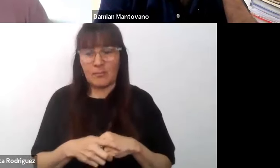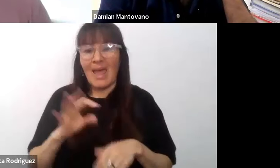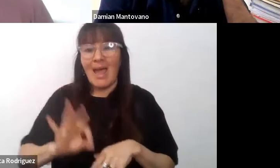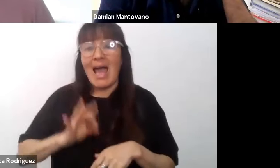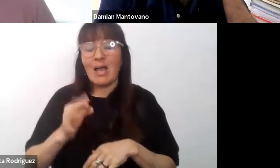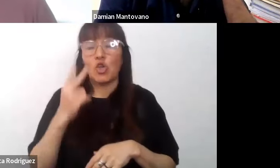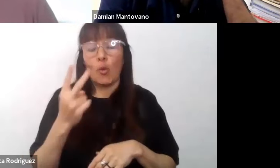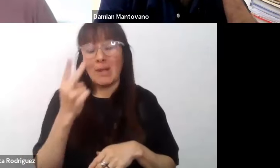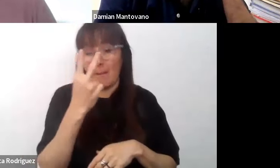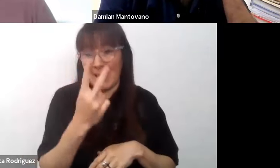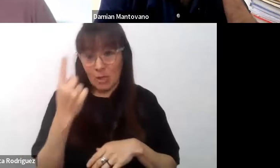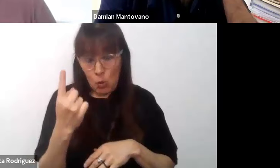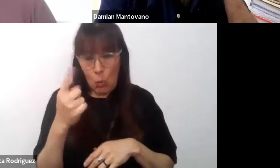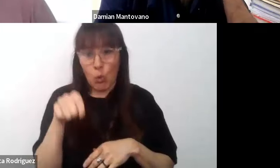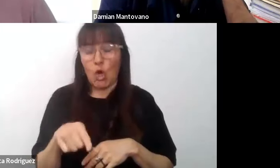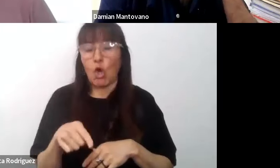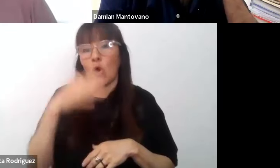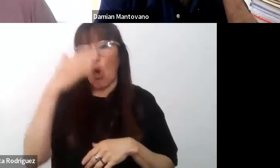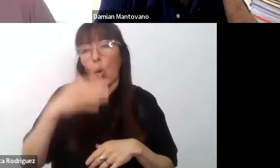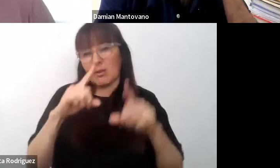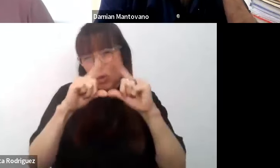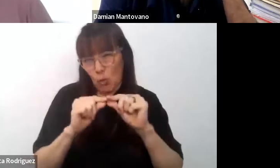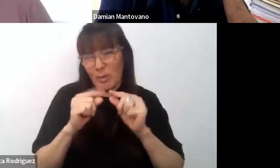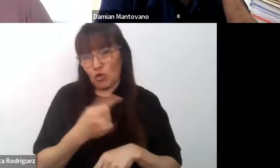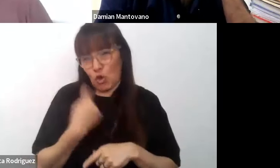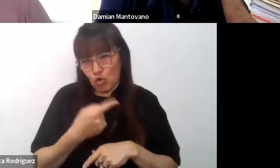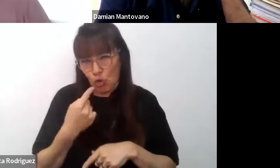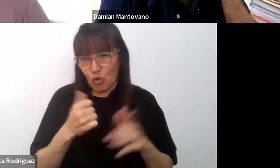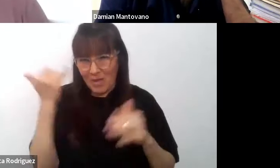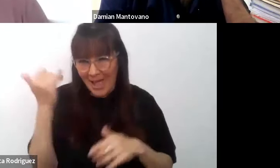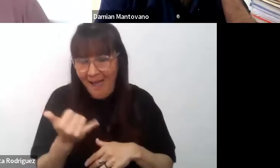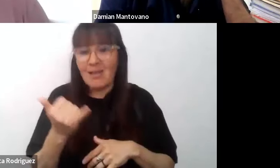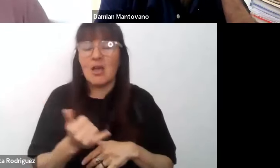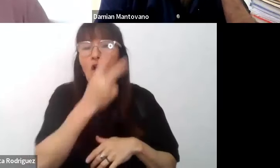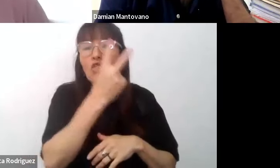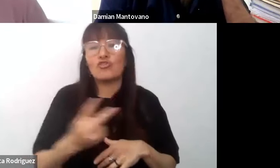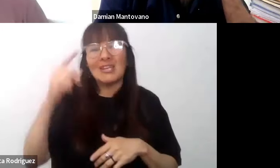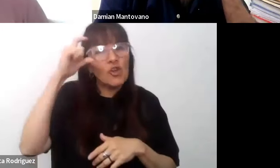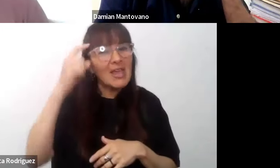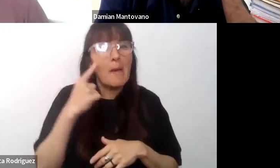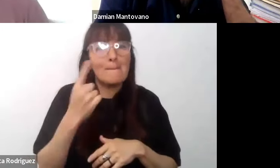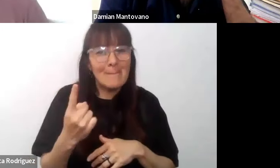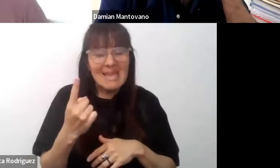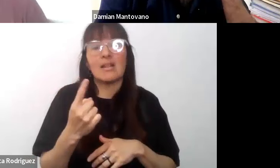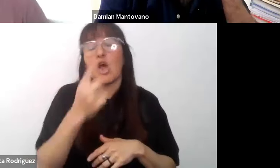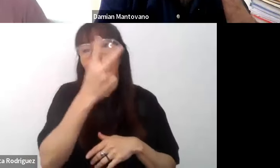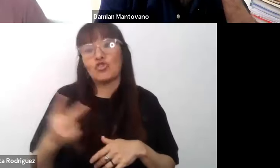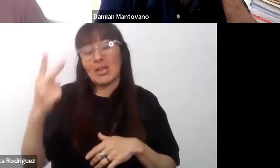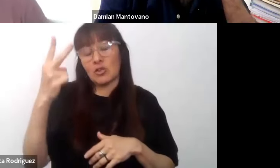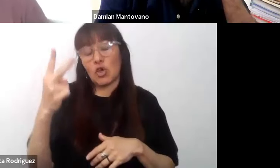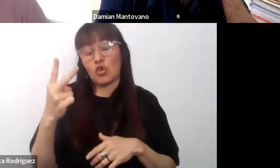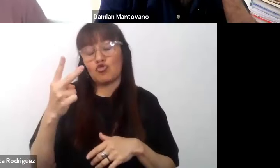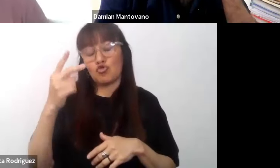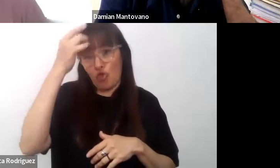las últimas cifras que tenemos a disposición en Francia hay 210.000 212.000